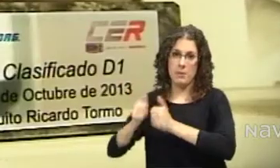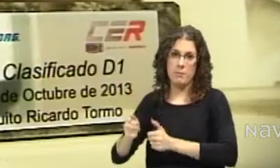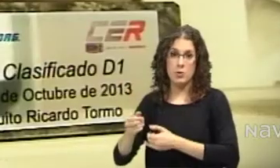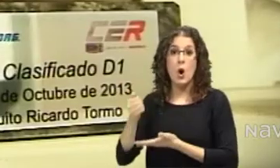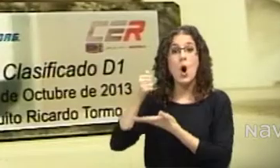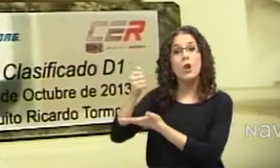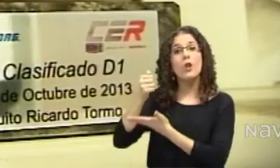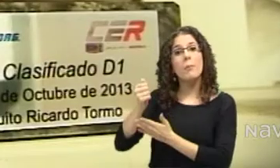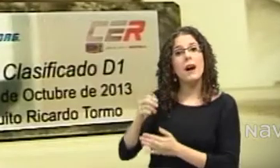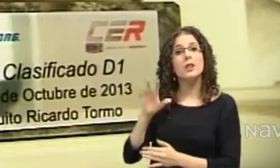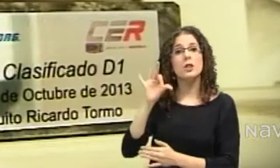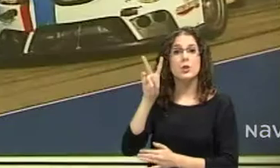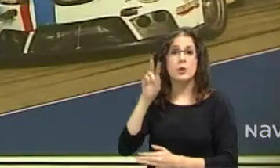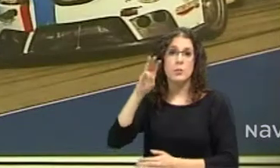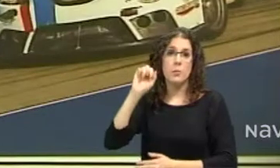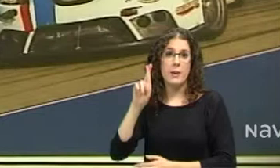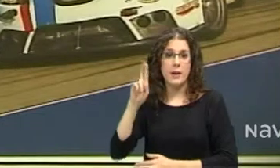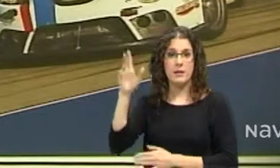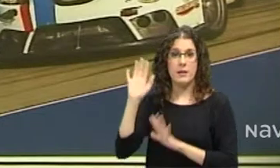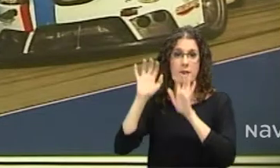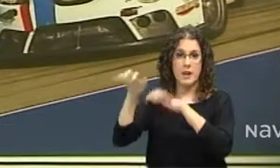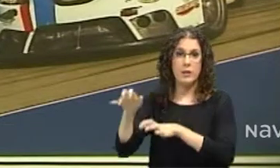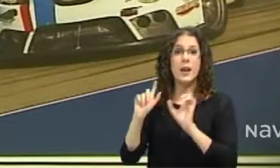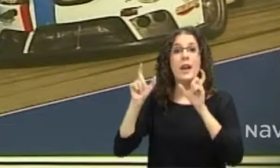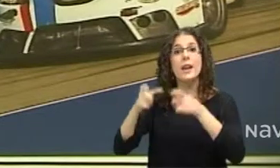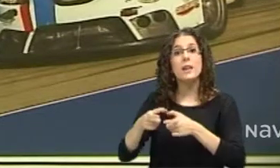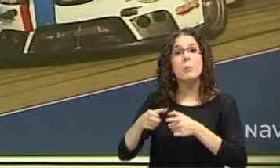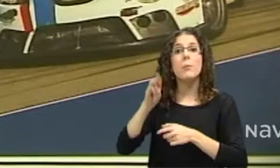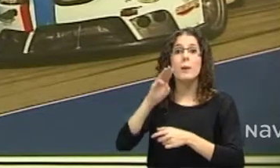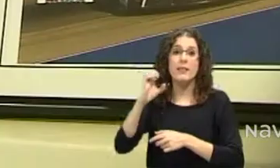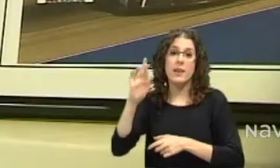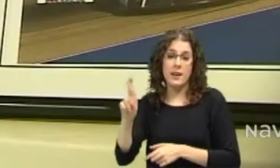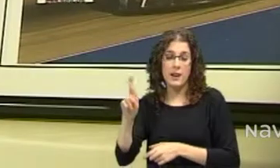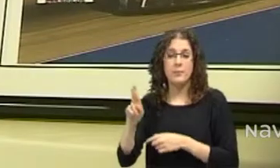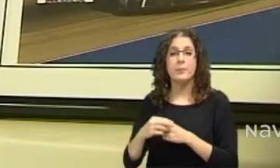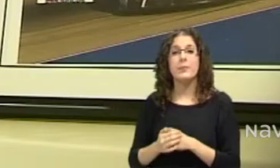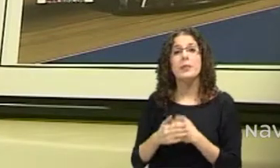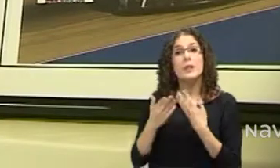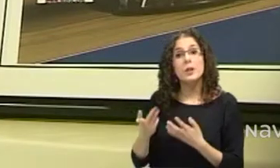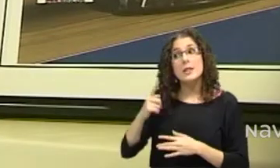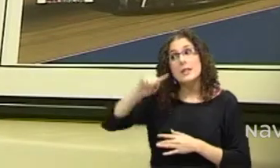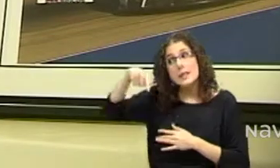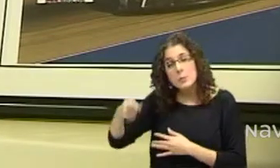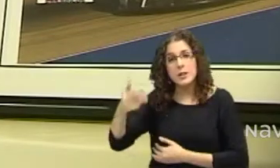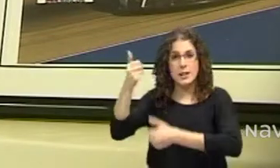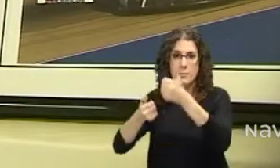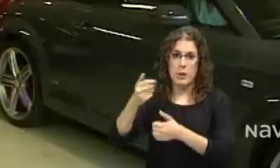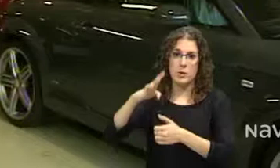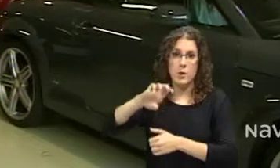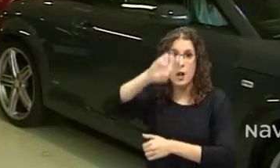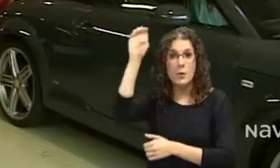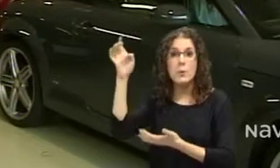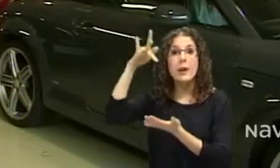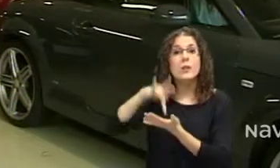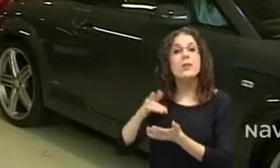España. Voy con el equipo PCR con Arroba Barrena Sport y luego hacemos el campeonato de Europa, lo hacemos con un Ferrari.